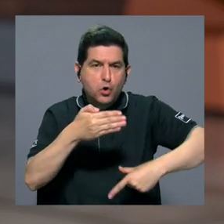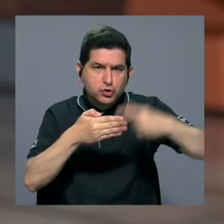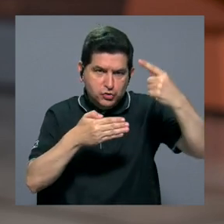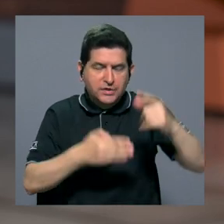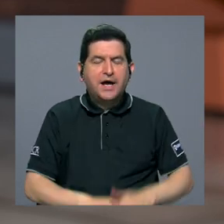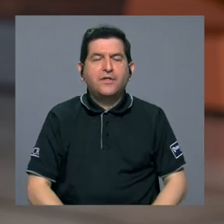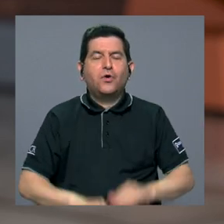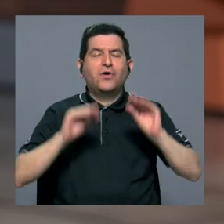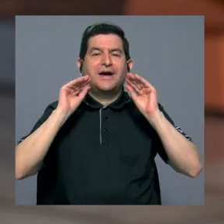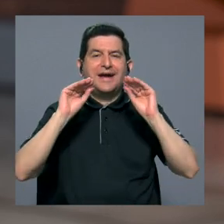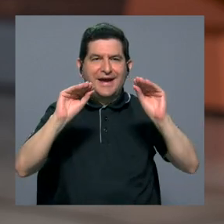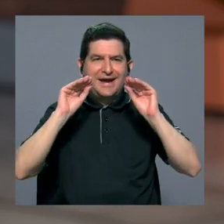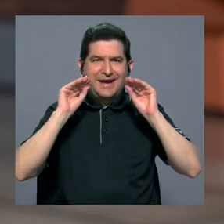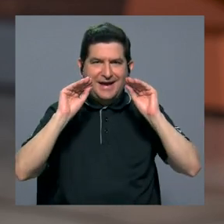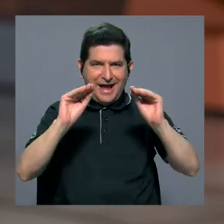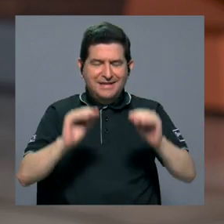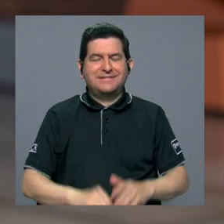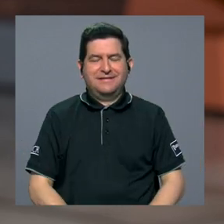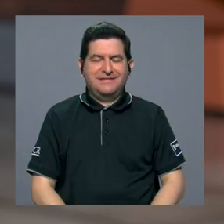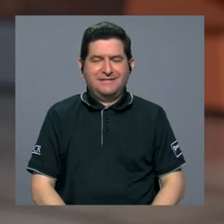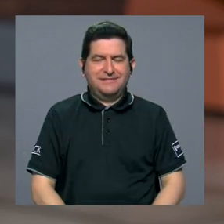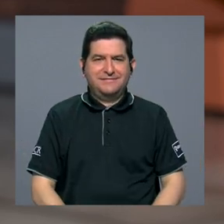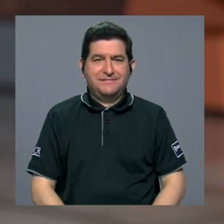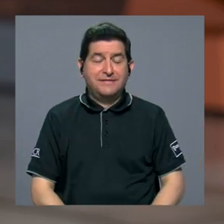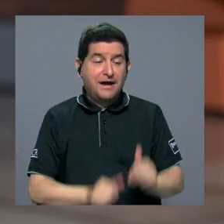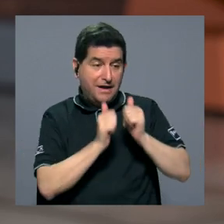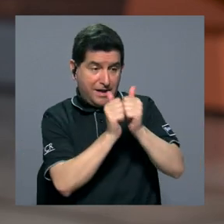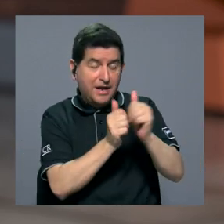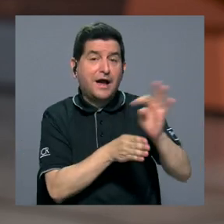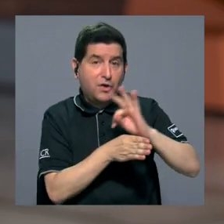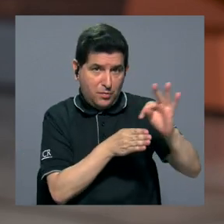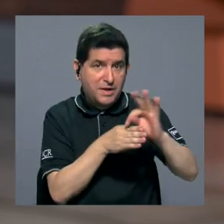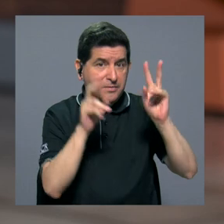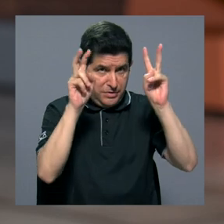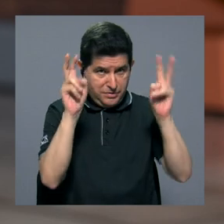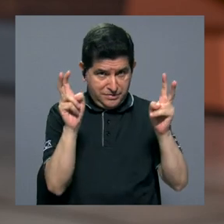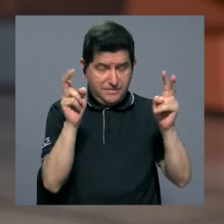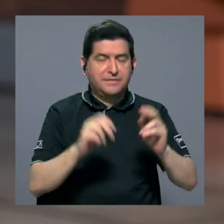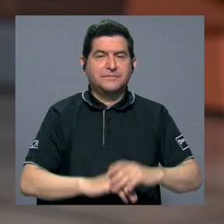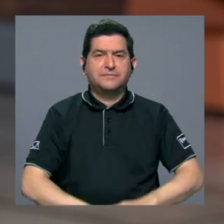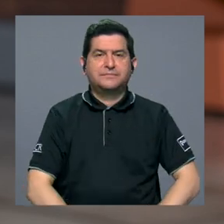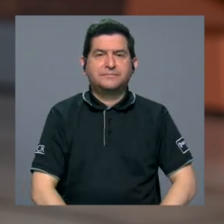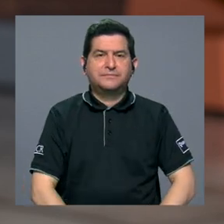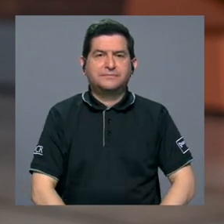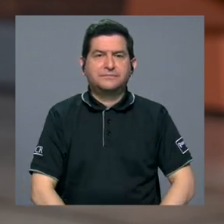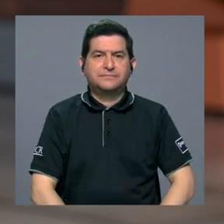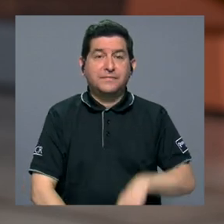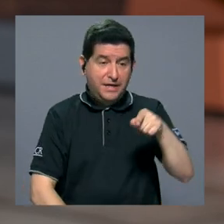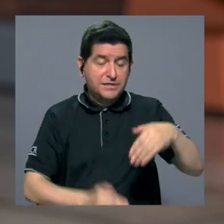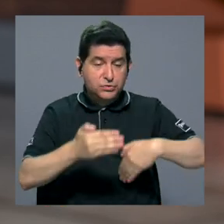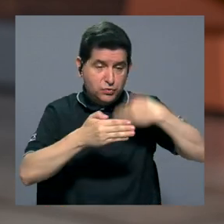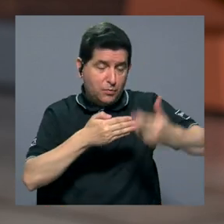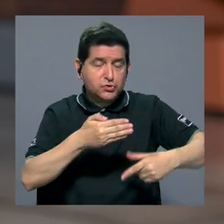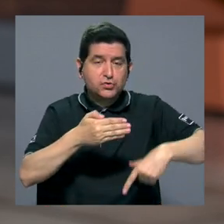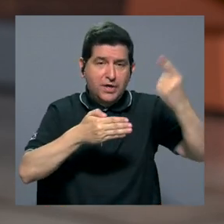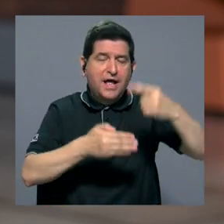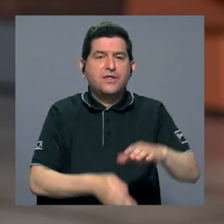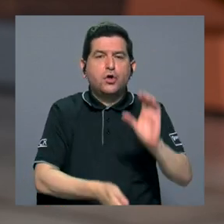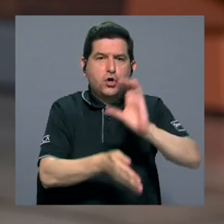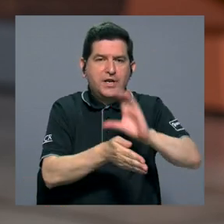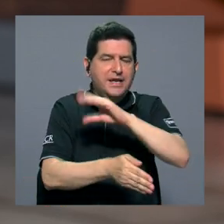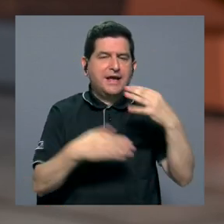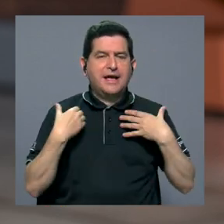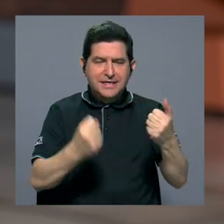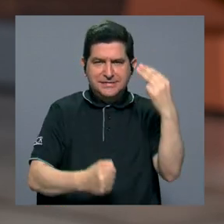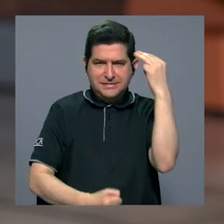cátedra de este seminario sobre acompañamiento terapéutico en el posgrado de clínica y de la salud